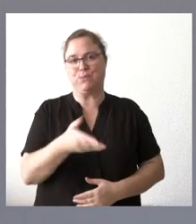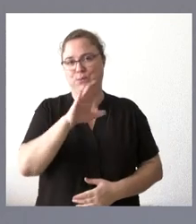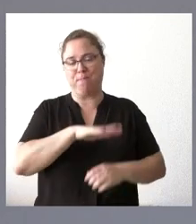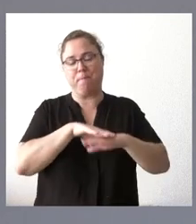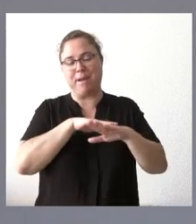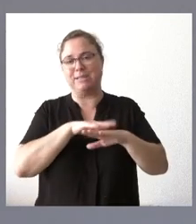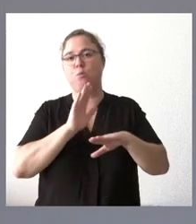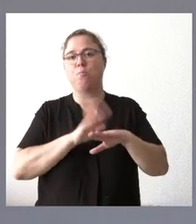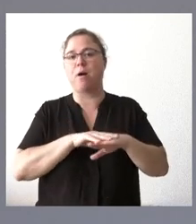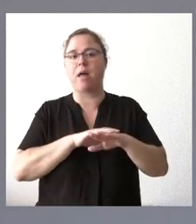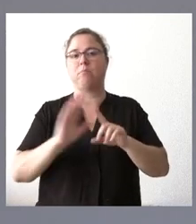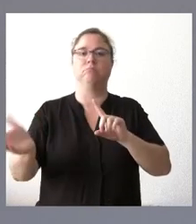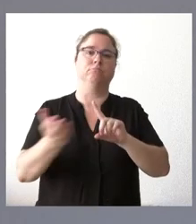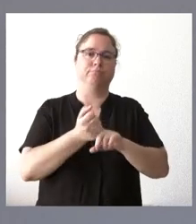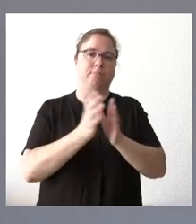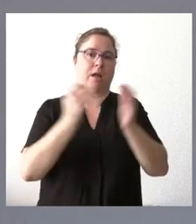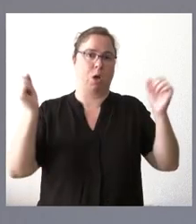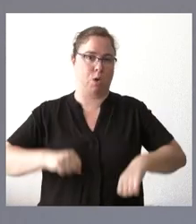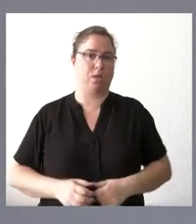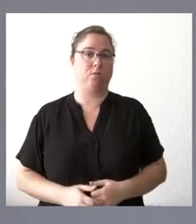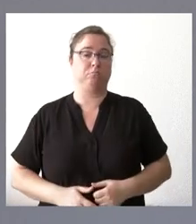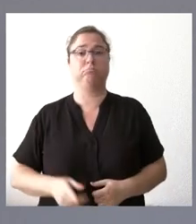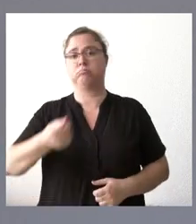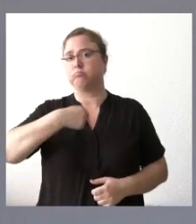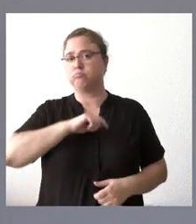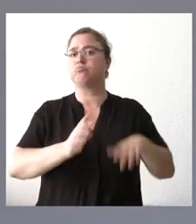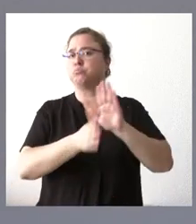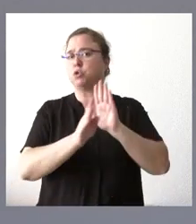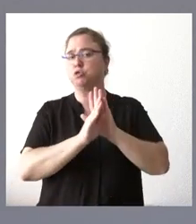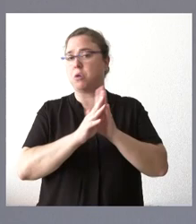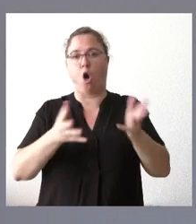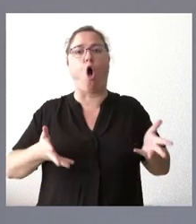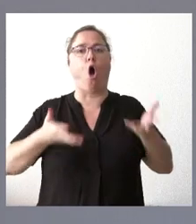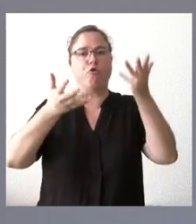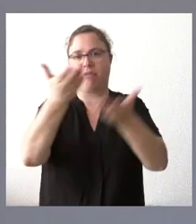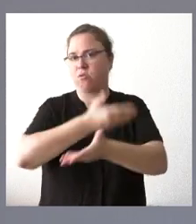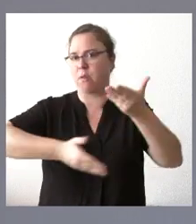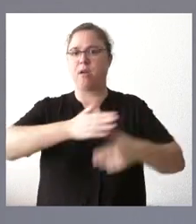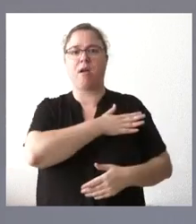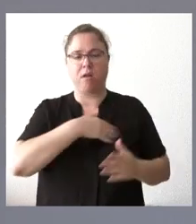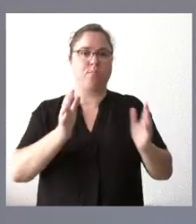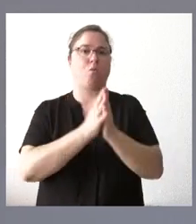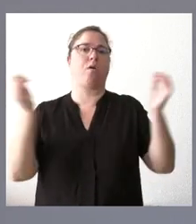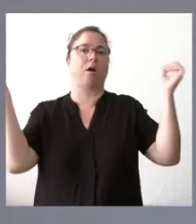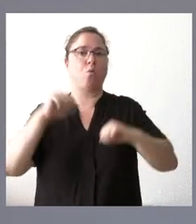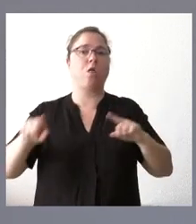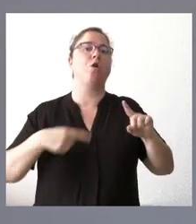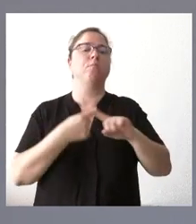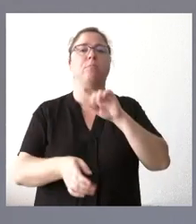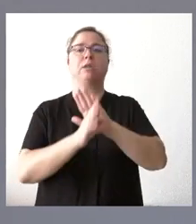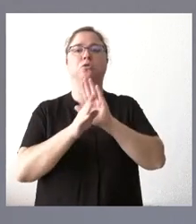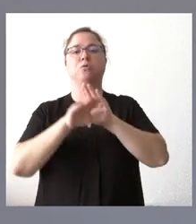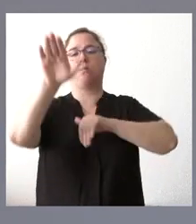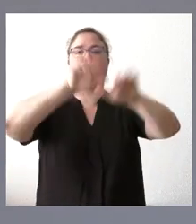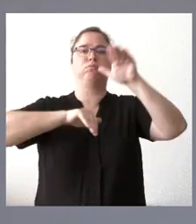y alcanzar estos acuerdos. Por tanto, nosotros seguimos con esa mano tendida, seguimos con la voluntad de acuerdos y seguiremos convocando al diálogo